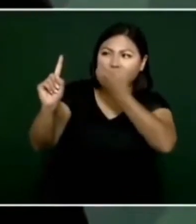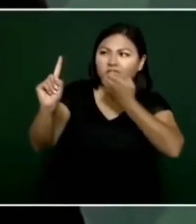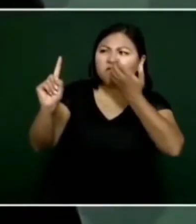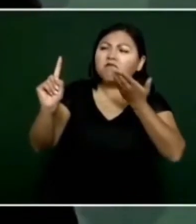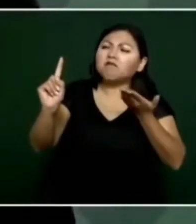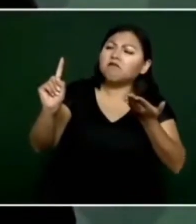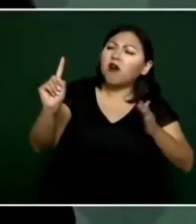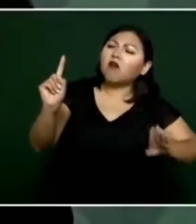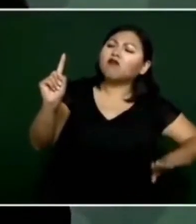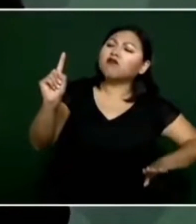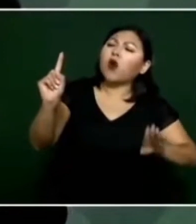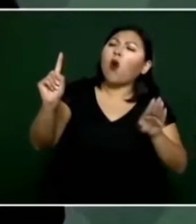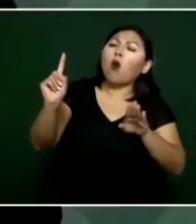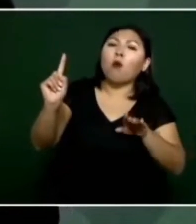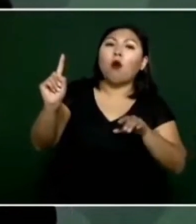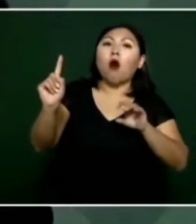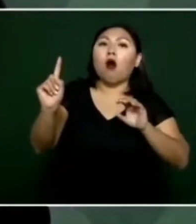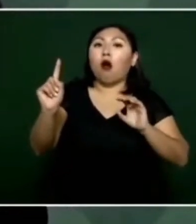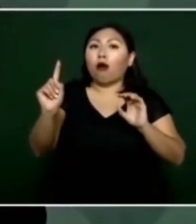una revista,